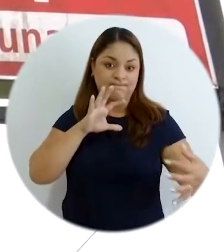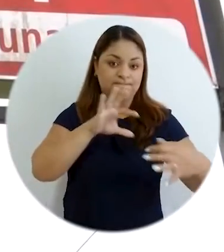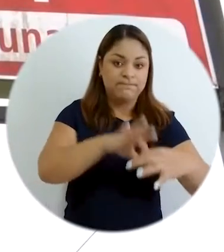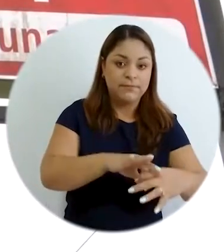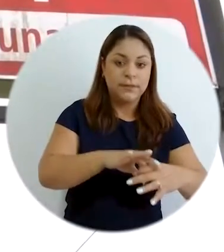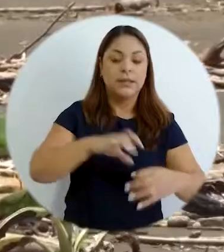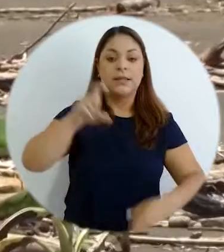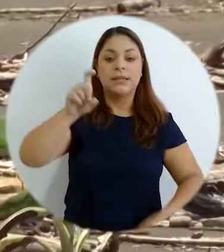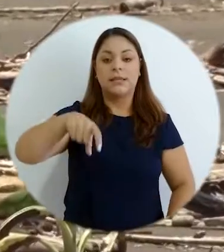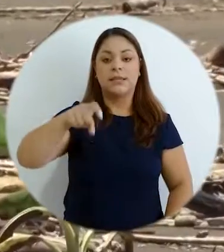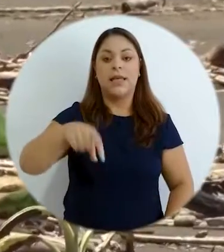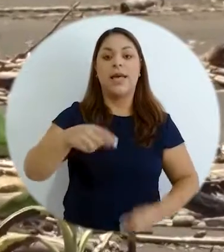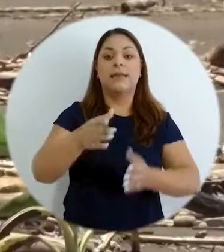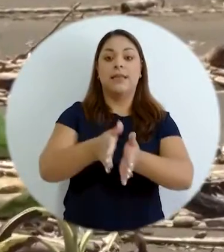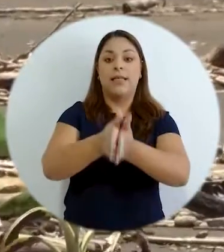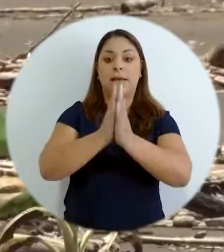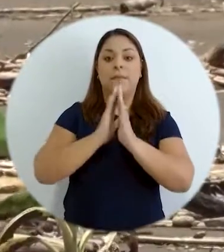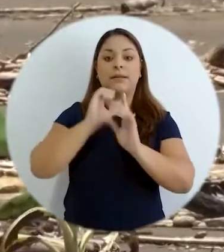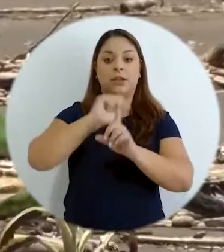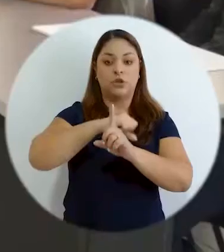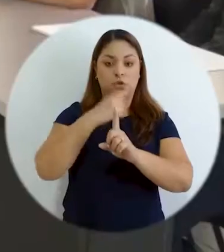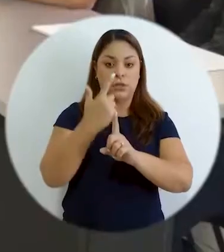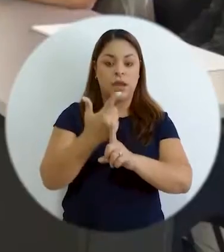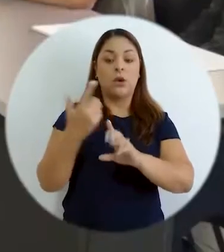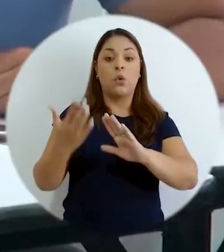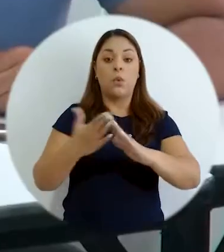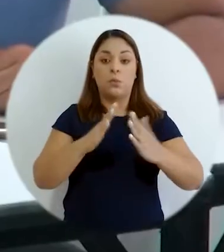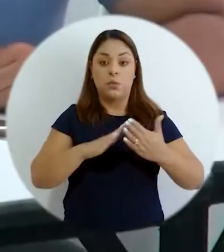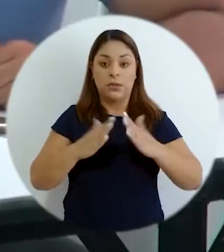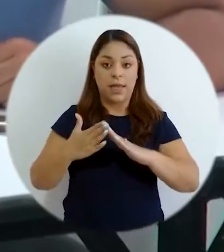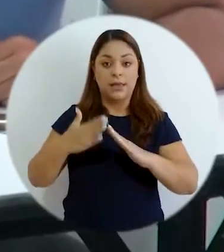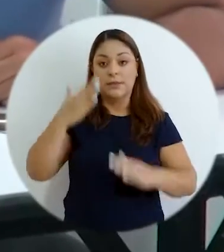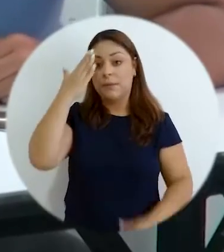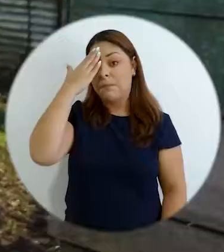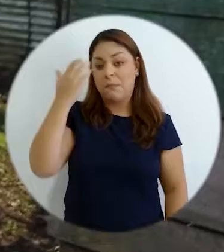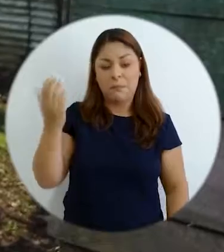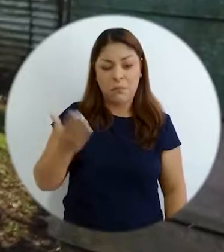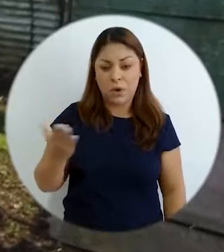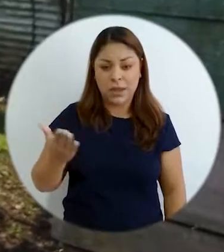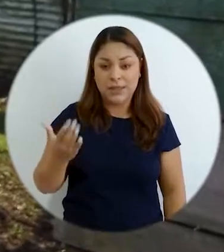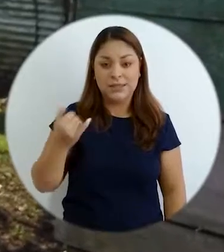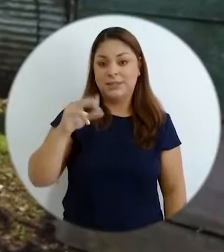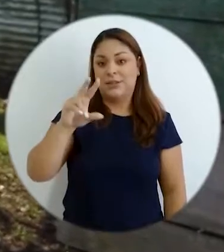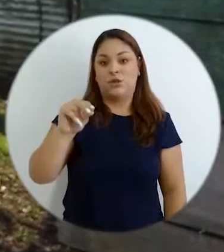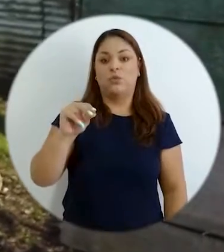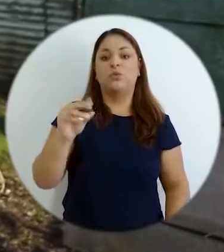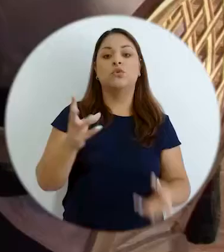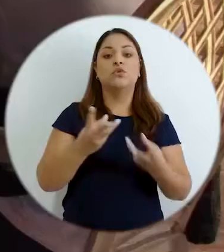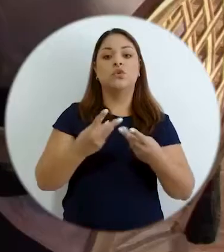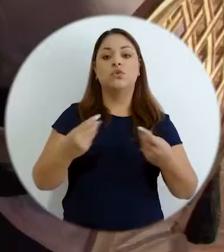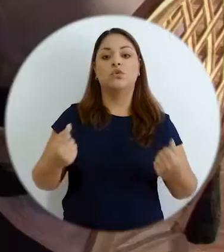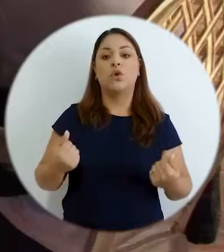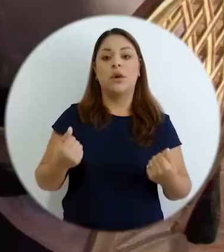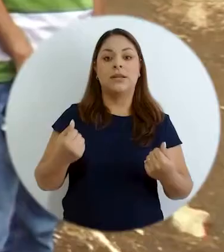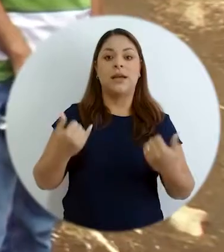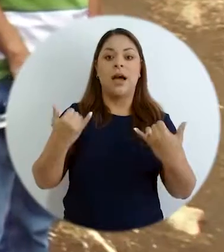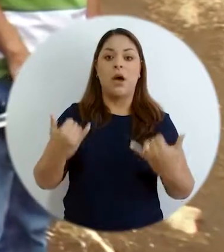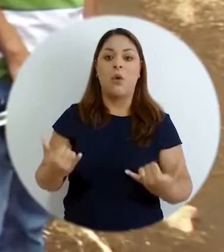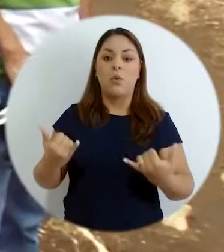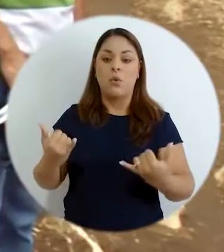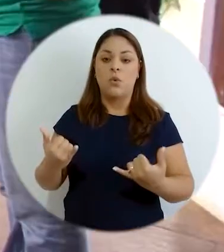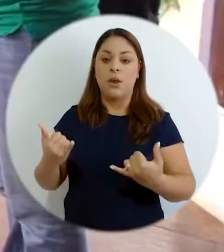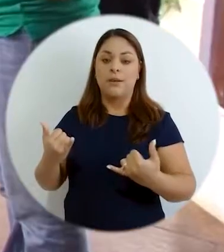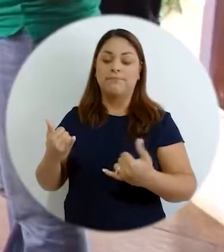articularse a partir de las necesidades y demandas sociales de las comunidades porque si no las soluciones vienen